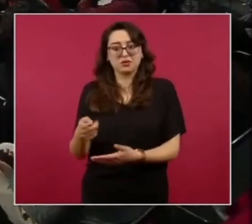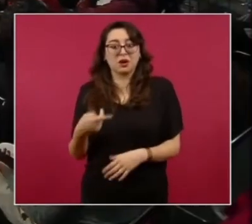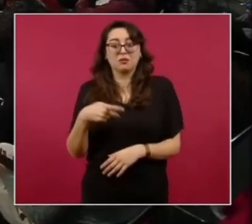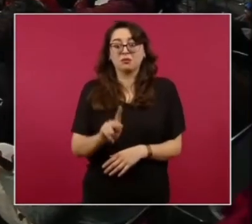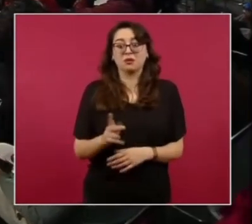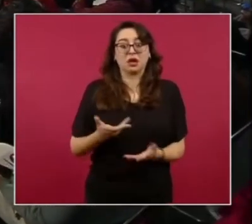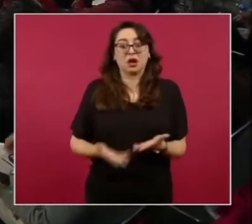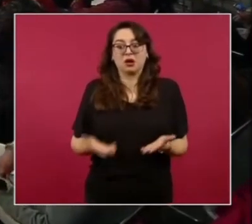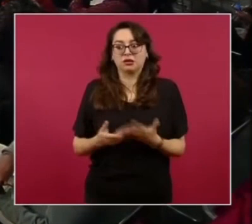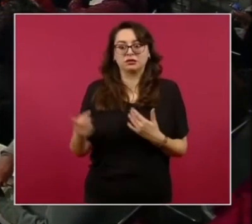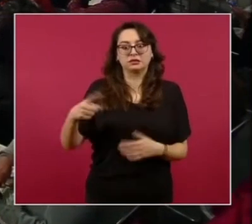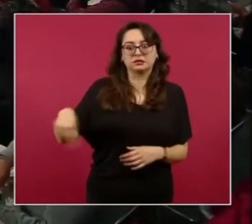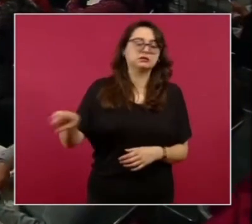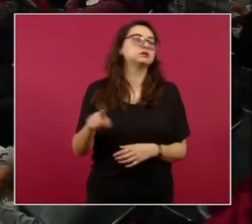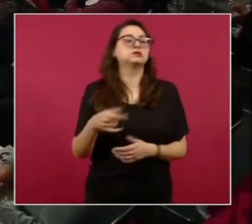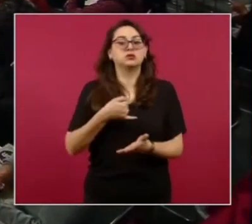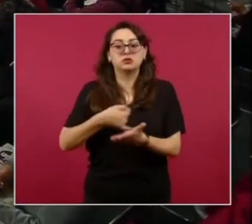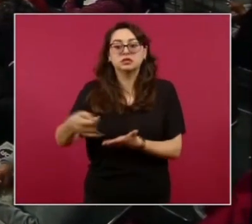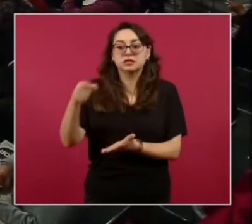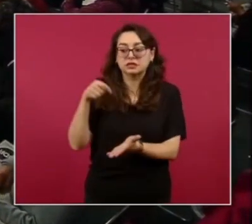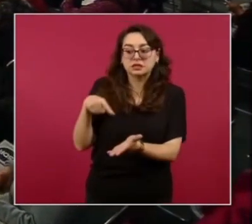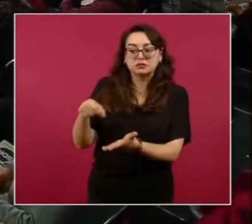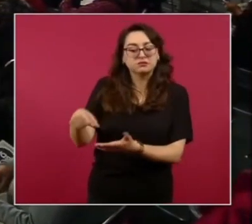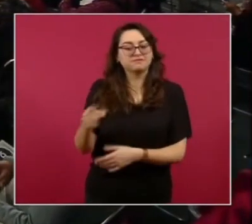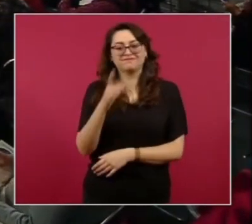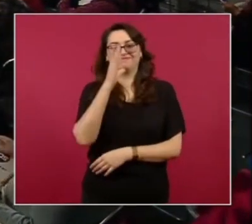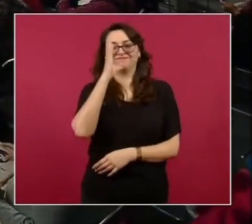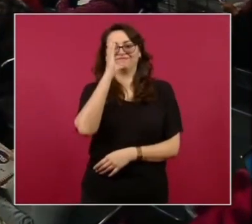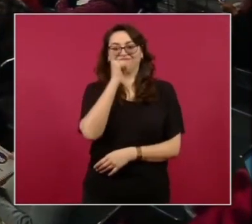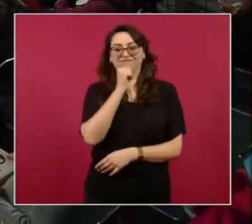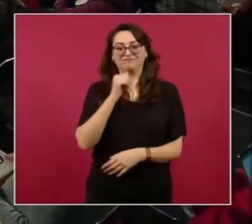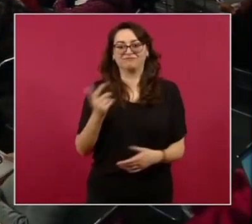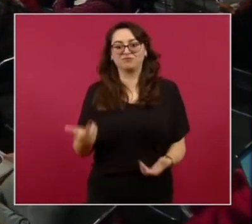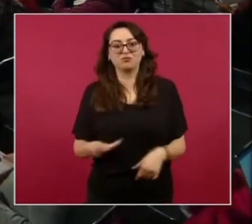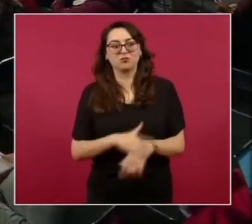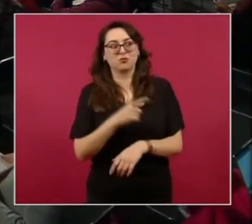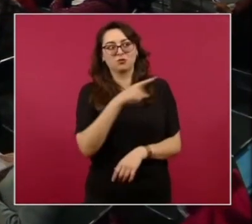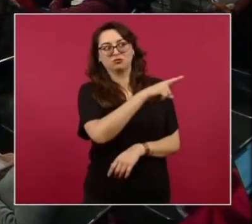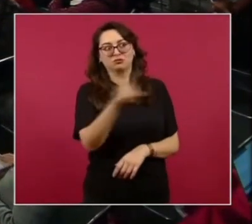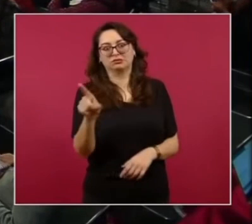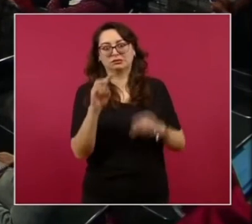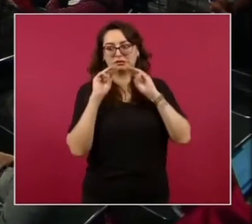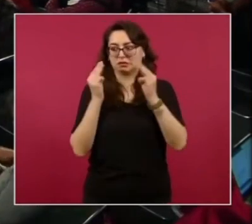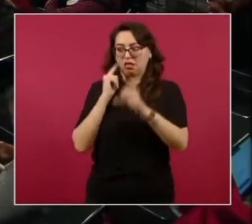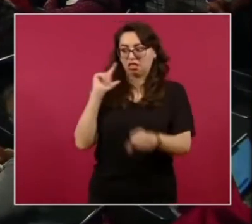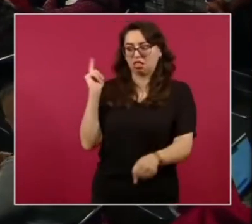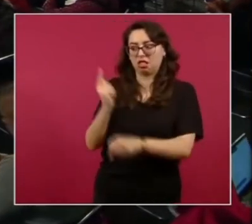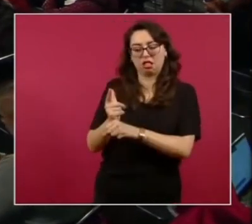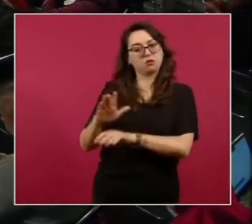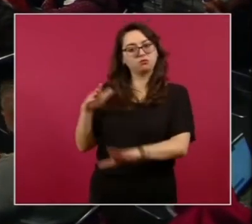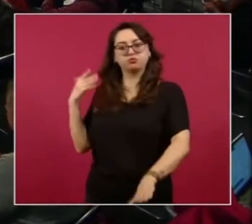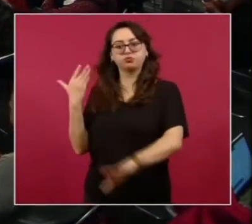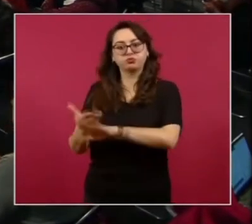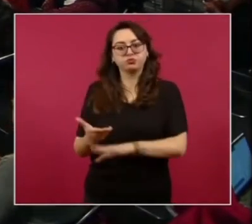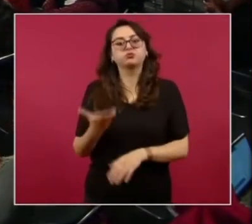realizar sus propias actividades A través de estos programas sociales Por la propia situación que le estoy planteando Preguntarle al respecto, presidente, le